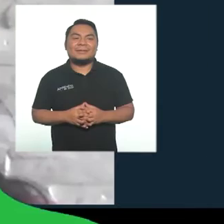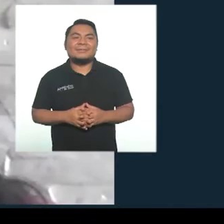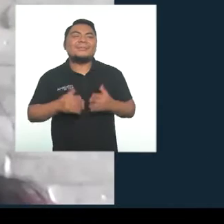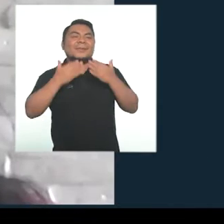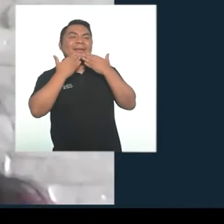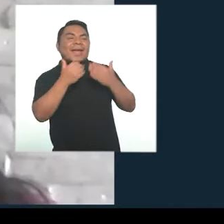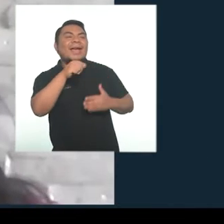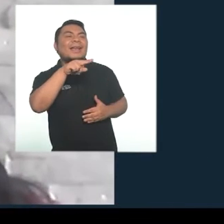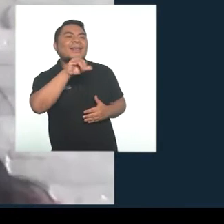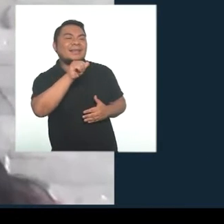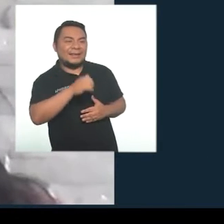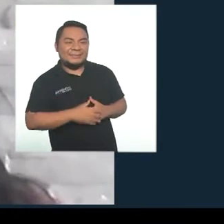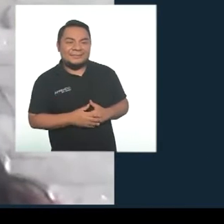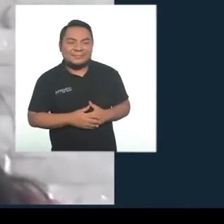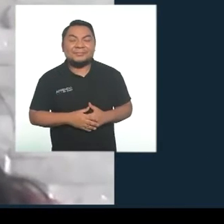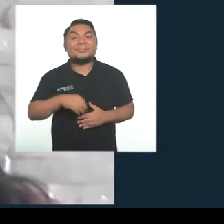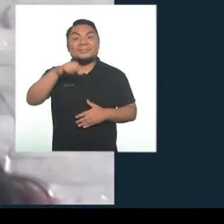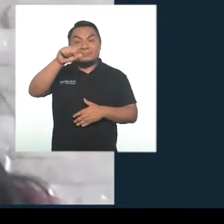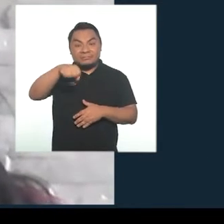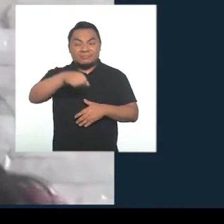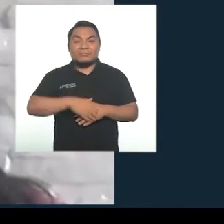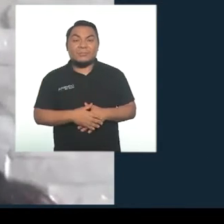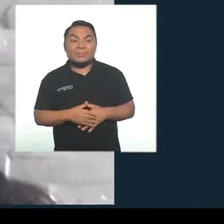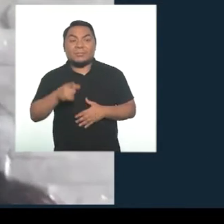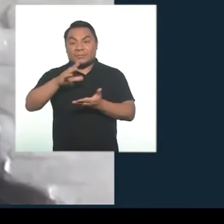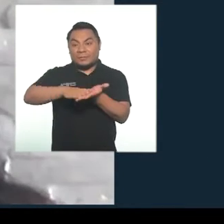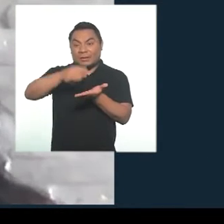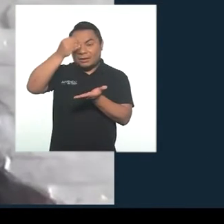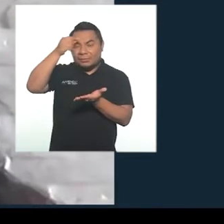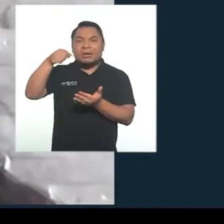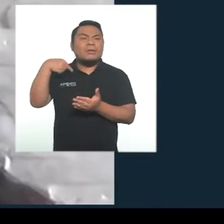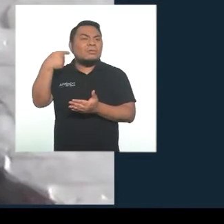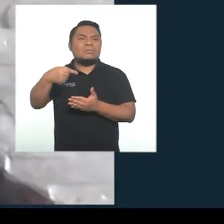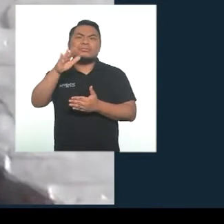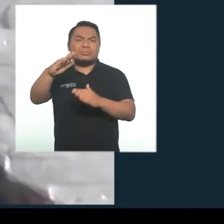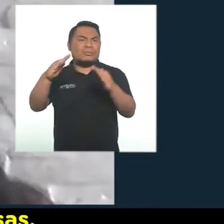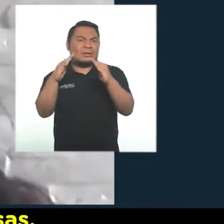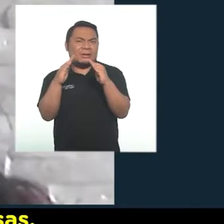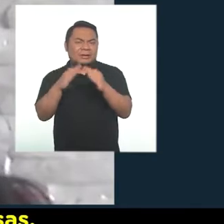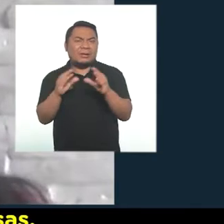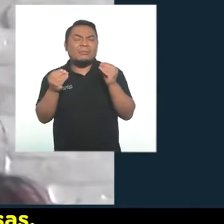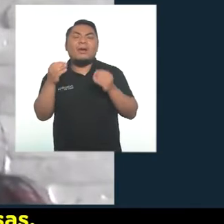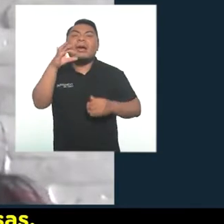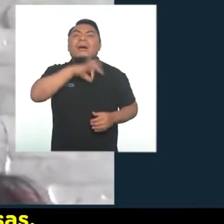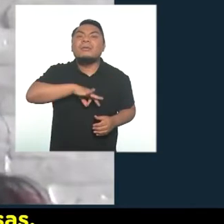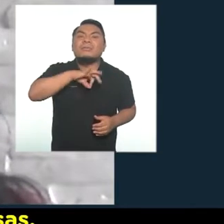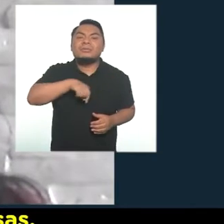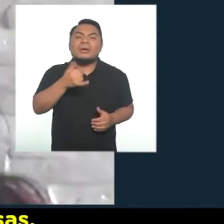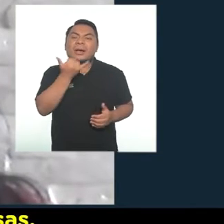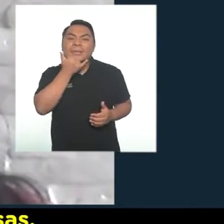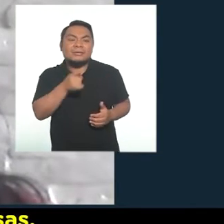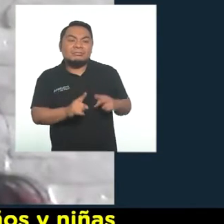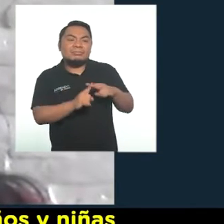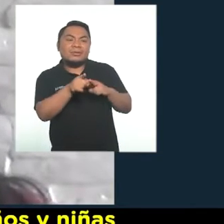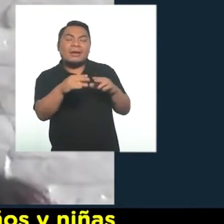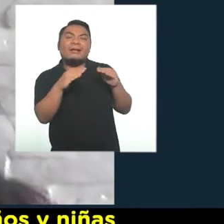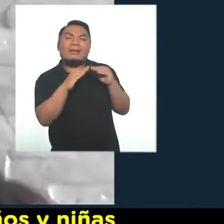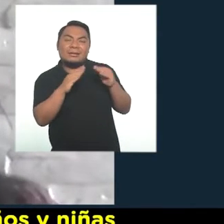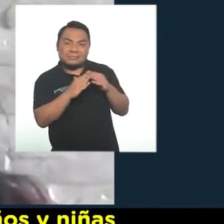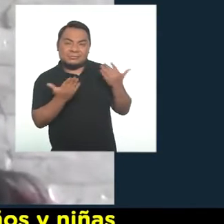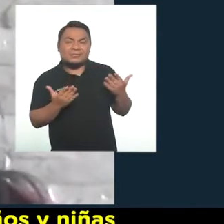Gracias, Anita. Así es. Aprender desde lo cotidiano es aprovechar lo que sucede en nuestras casas.